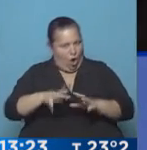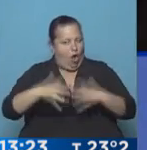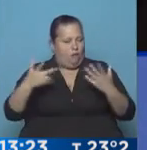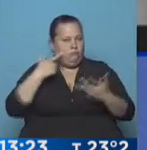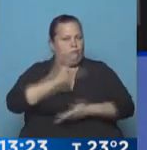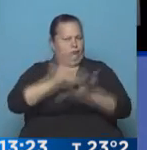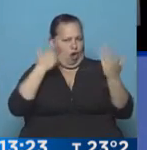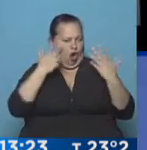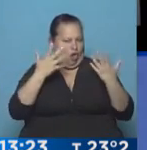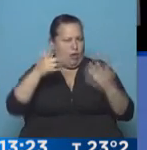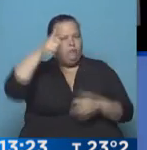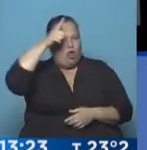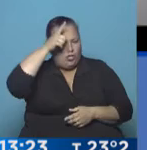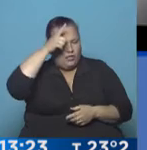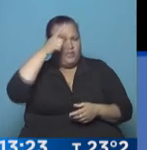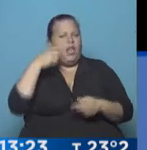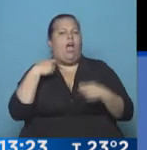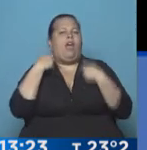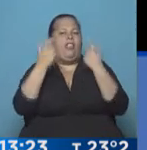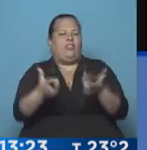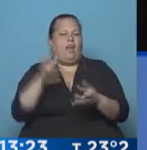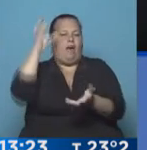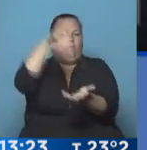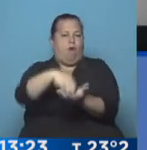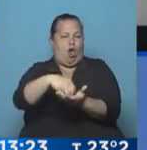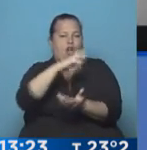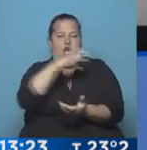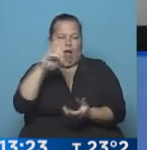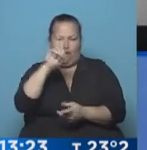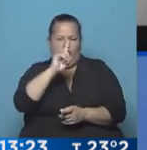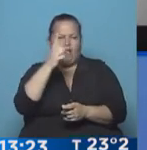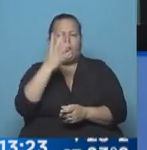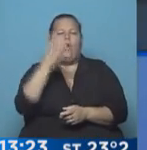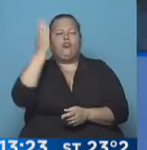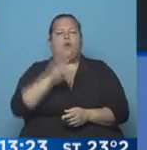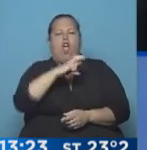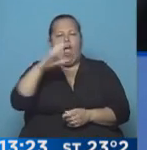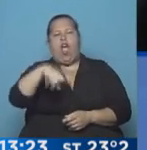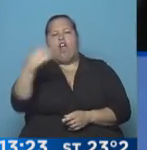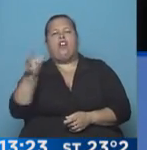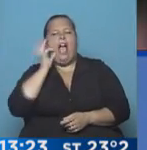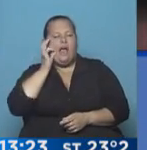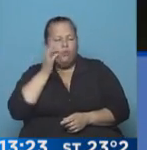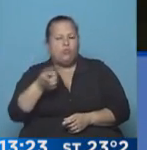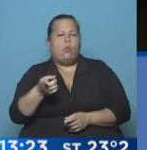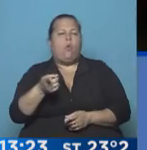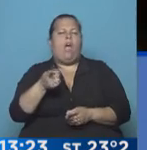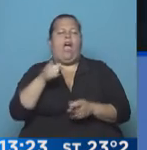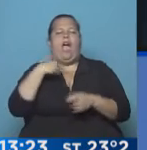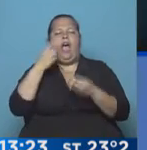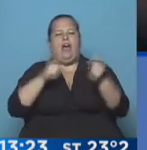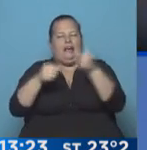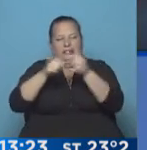blanqueados. Es decir, que la policía les plantó cocaína, que no era cocaína, 4% de cocaína, el resto era azúcar y